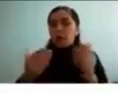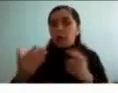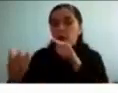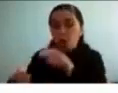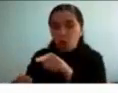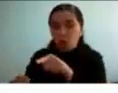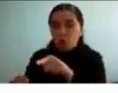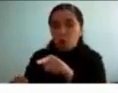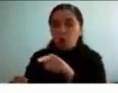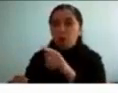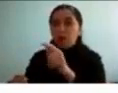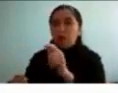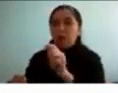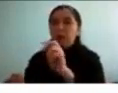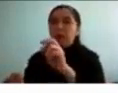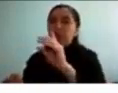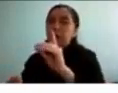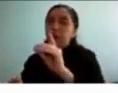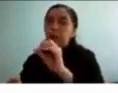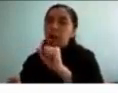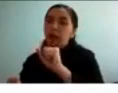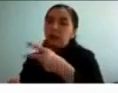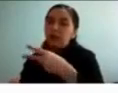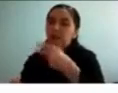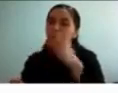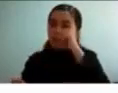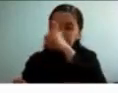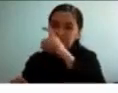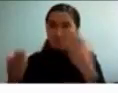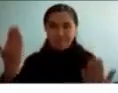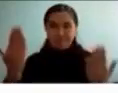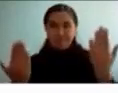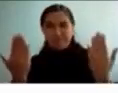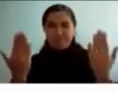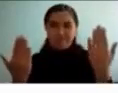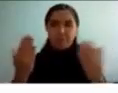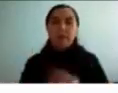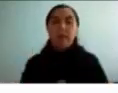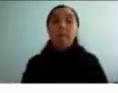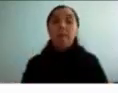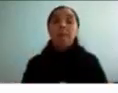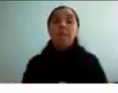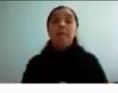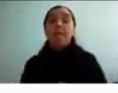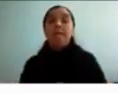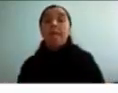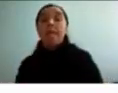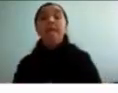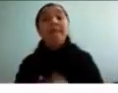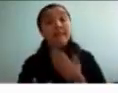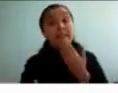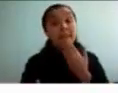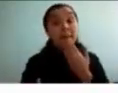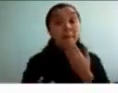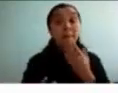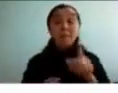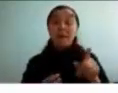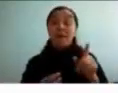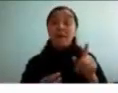más difícil y también hay una menor vinculación profesor-alumno por lo tanto pasa más de percibidos